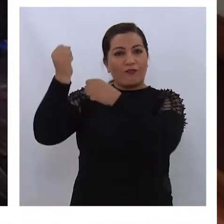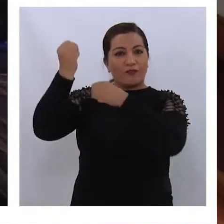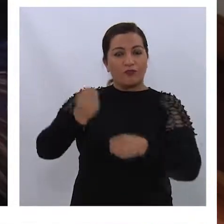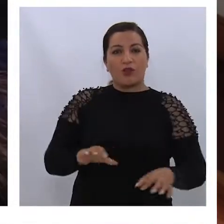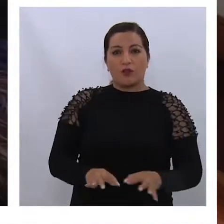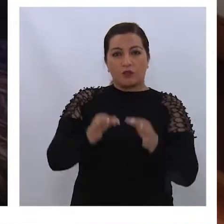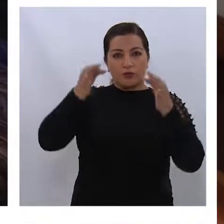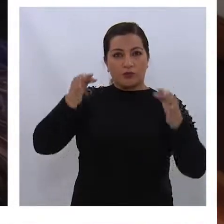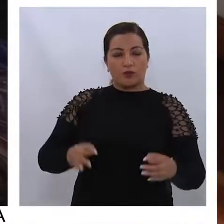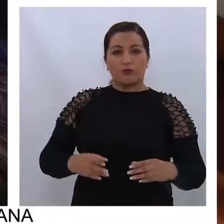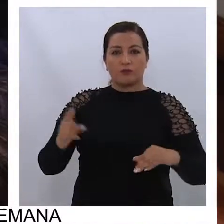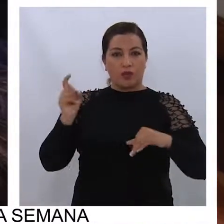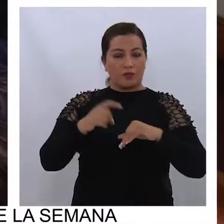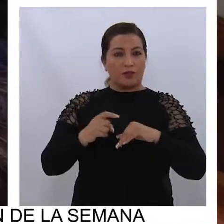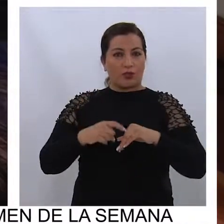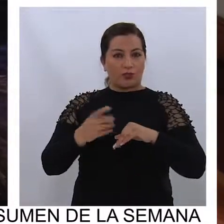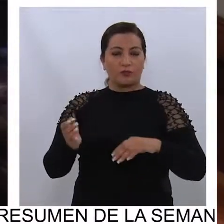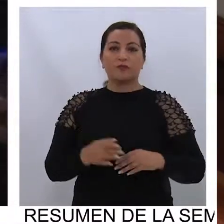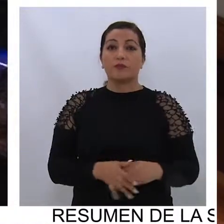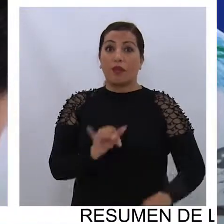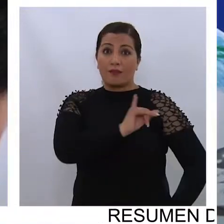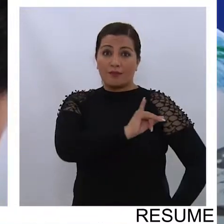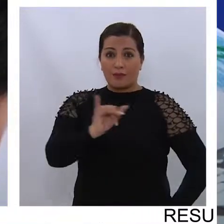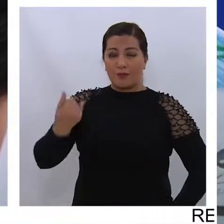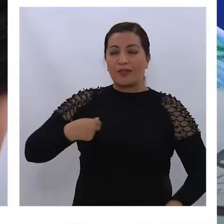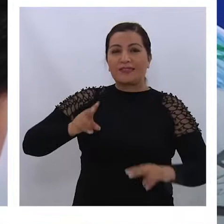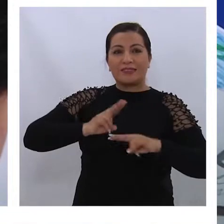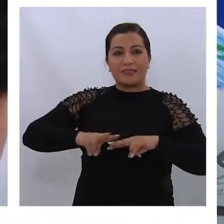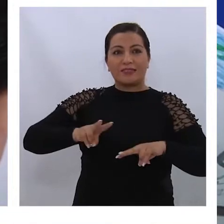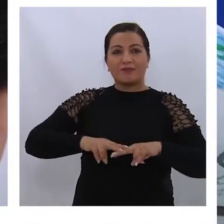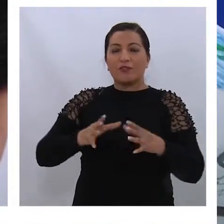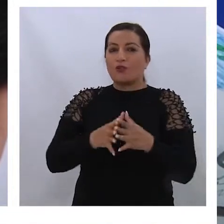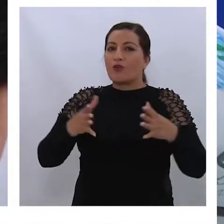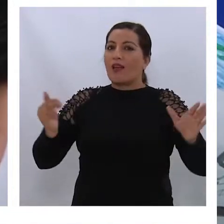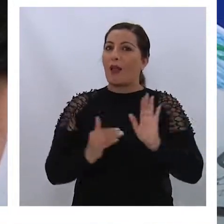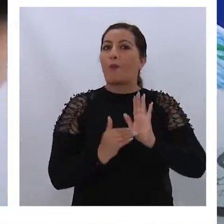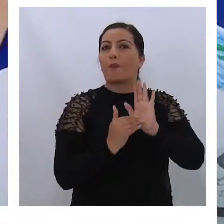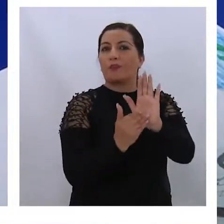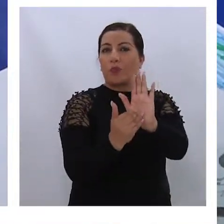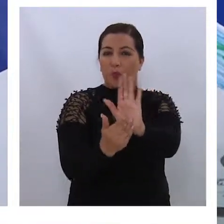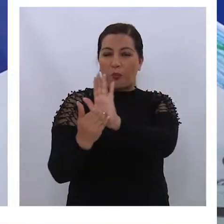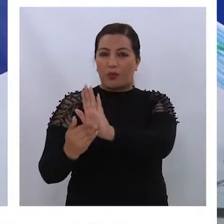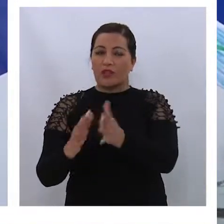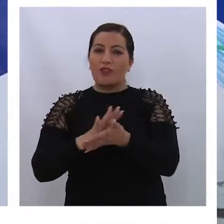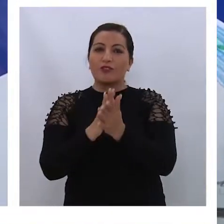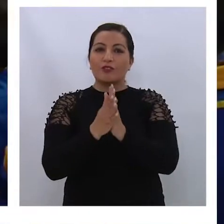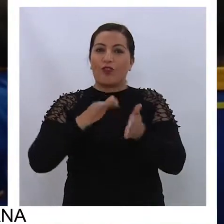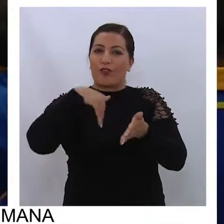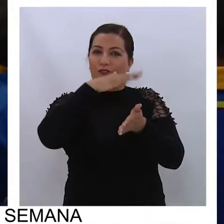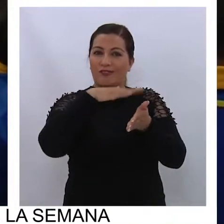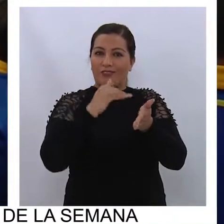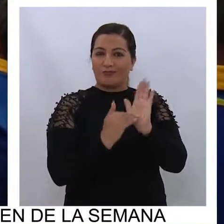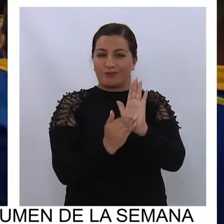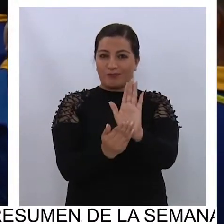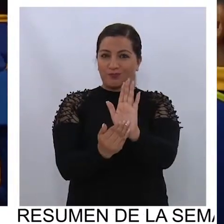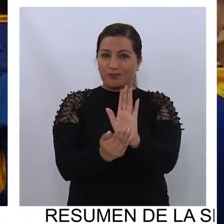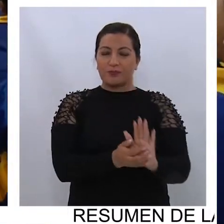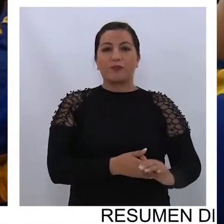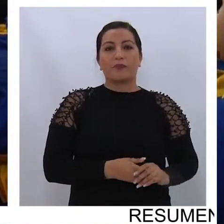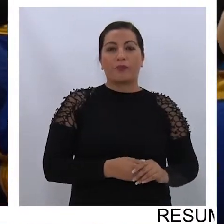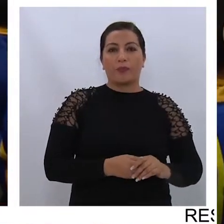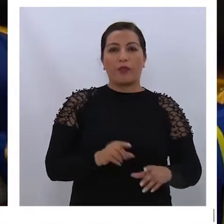Fundación Educacional Coyahuasi. Después se realizará una gran exposición con todos los trabajos.